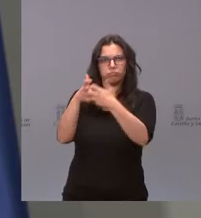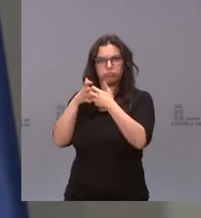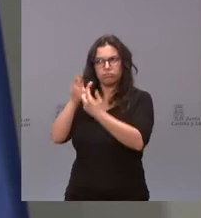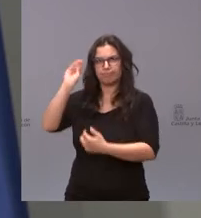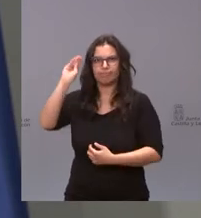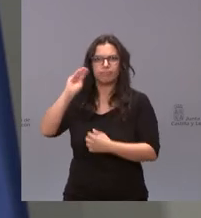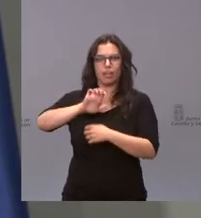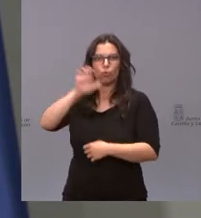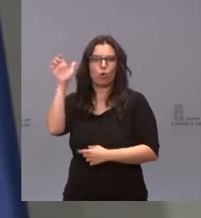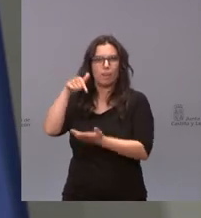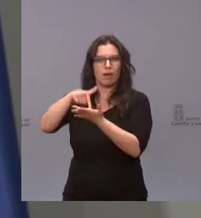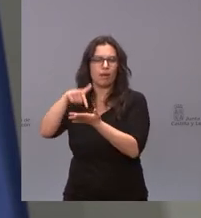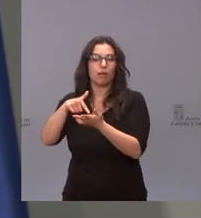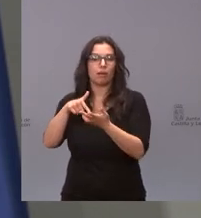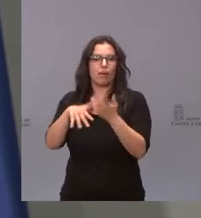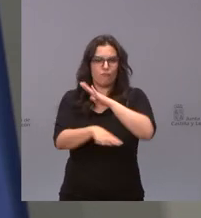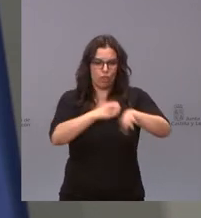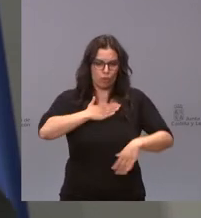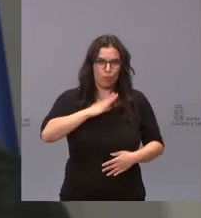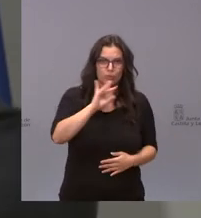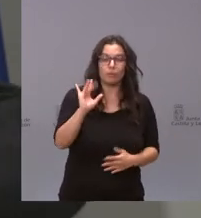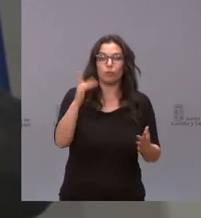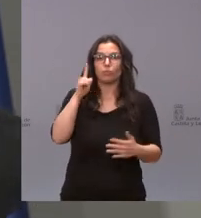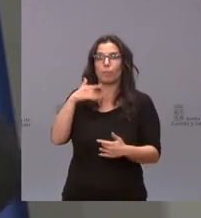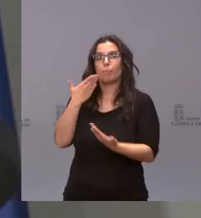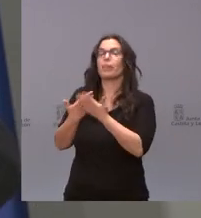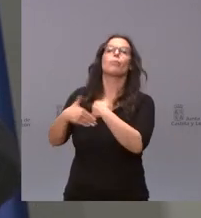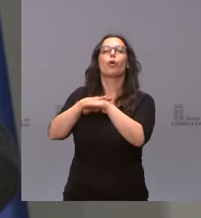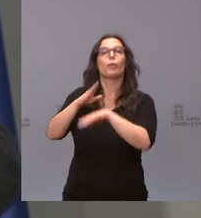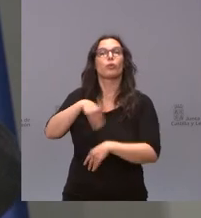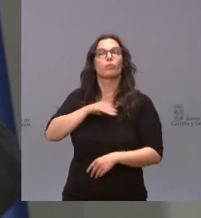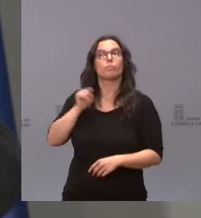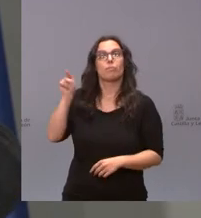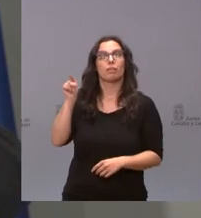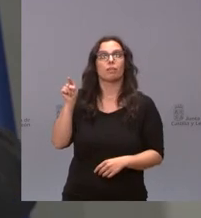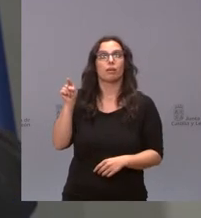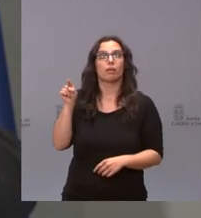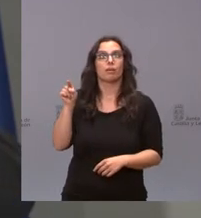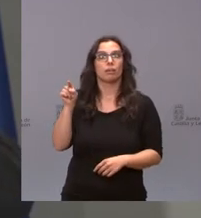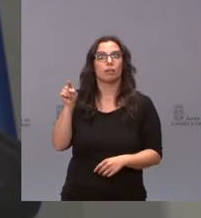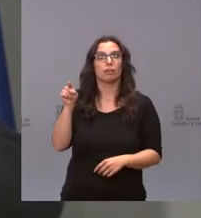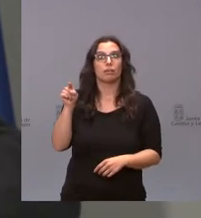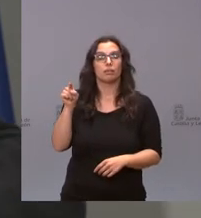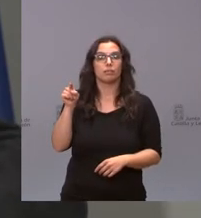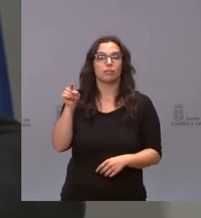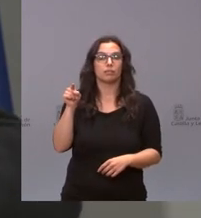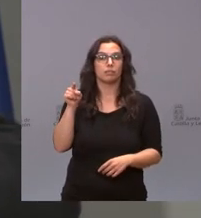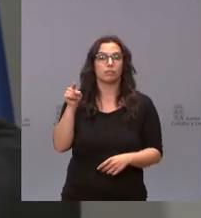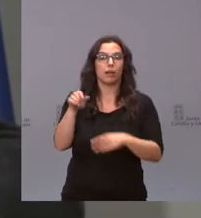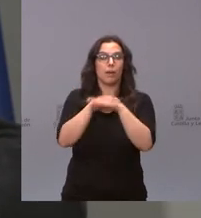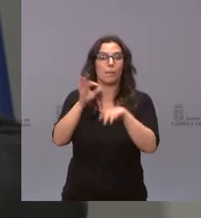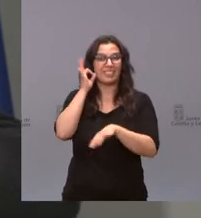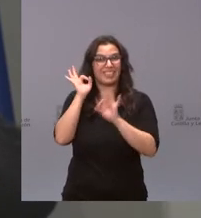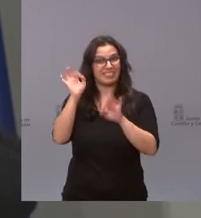parte de fondos pero le pedimos también naturalmente al gobierno de la comunidad y a la ministra Rivera